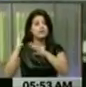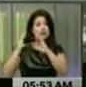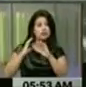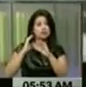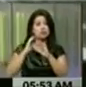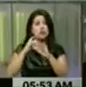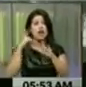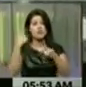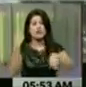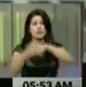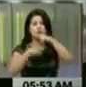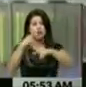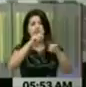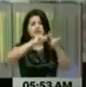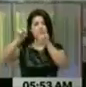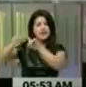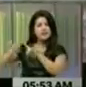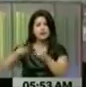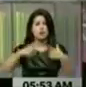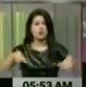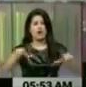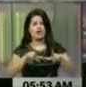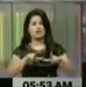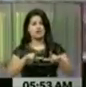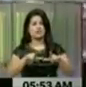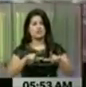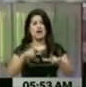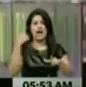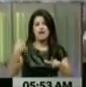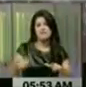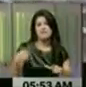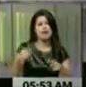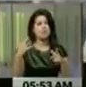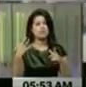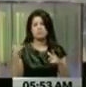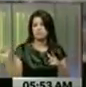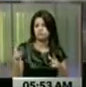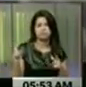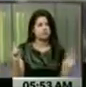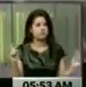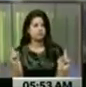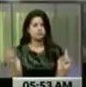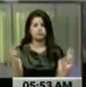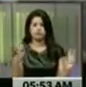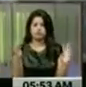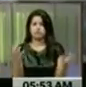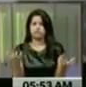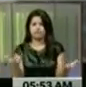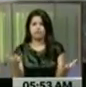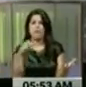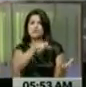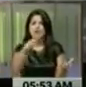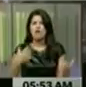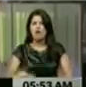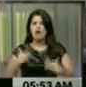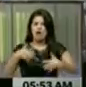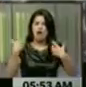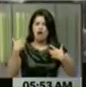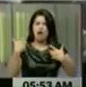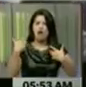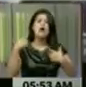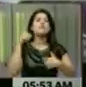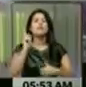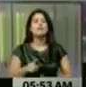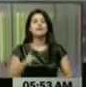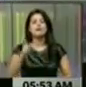estos espacios, era la acumulación de varias rebeliones, el espíritu de Hualt,